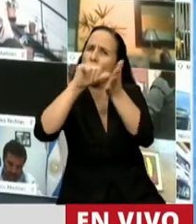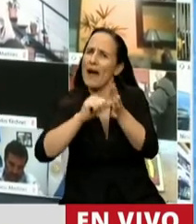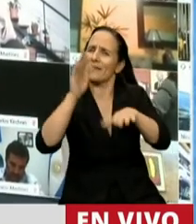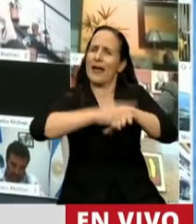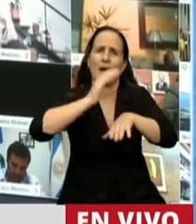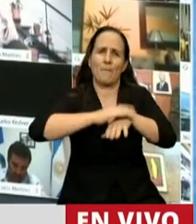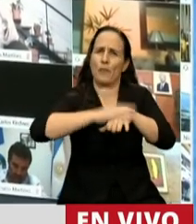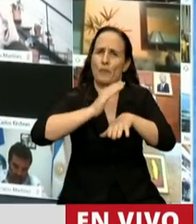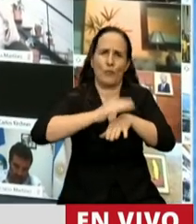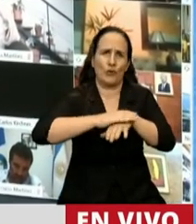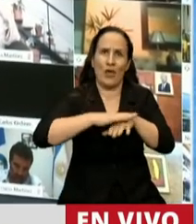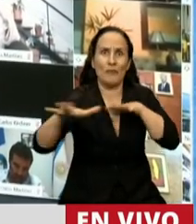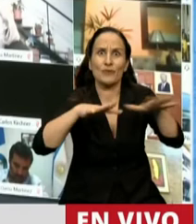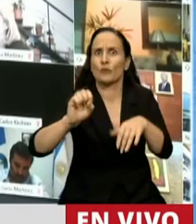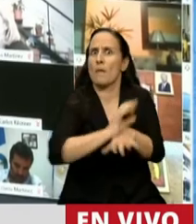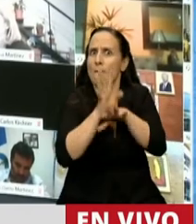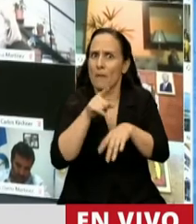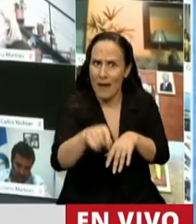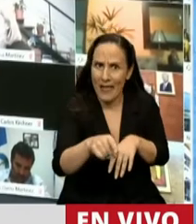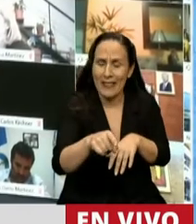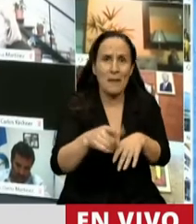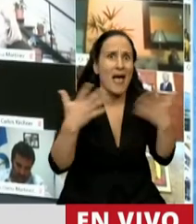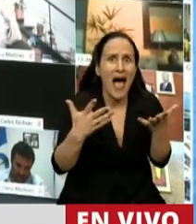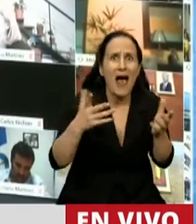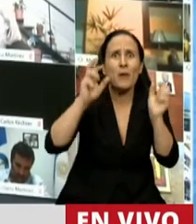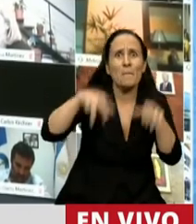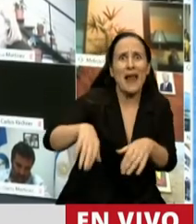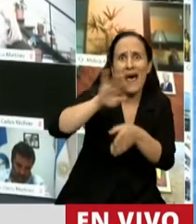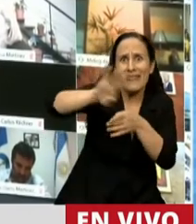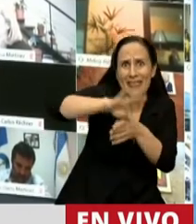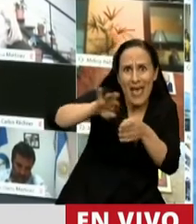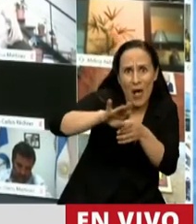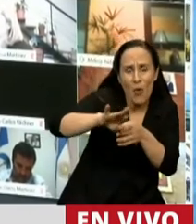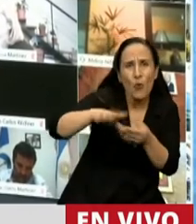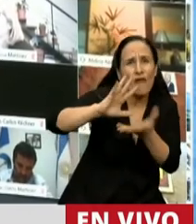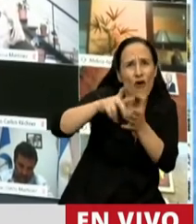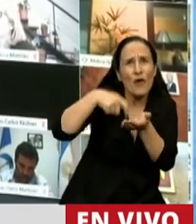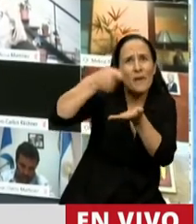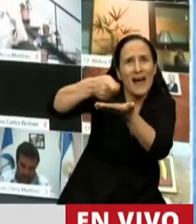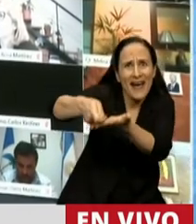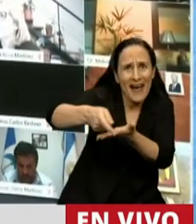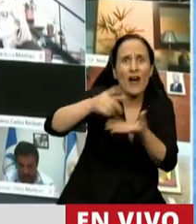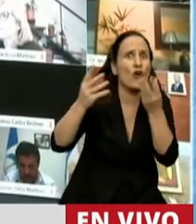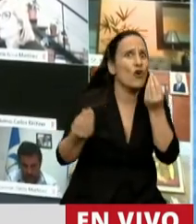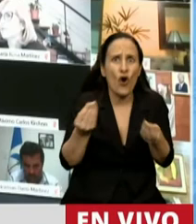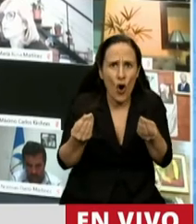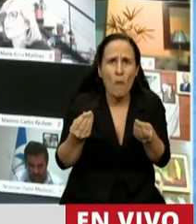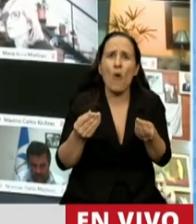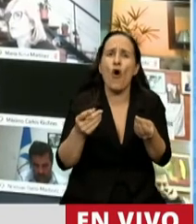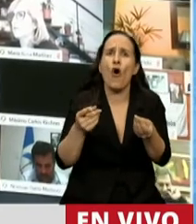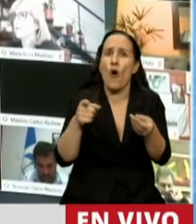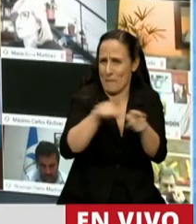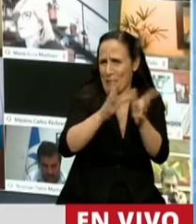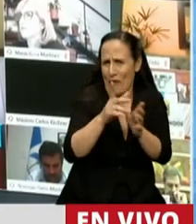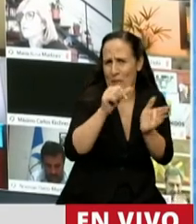pandemia para que cualquier proceso de reestructuración soberana, y así lo están encarando distintos países